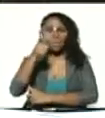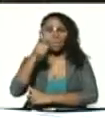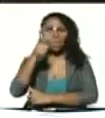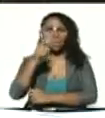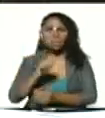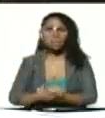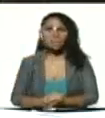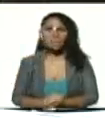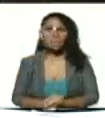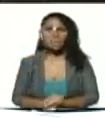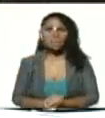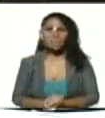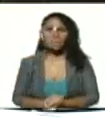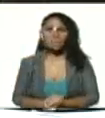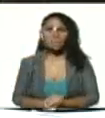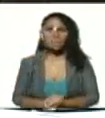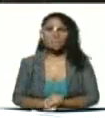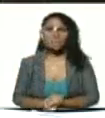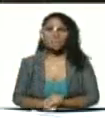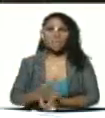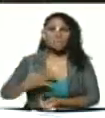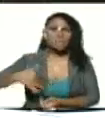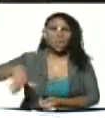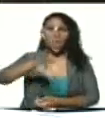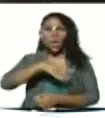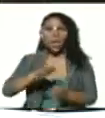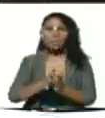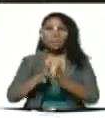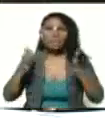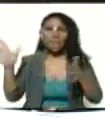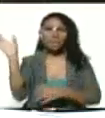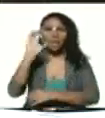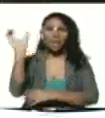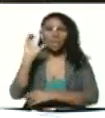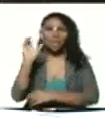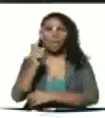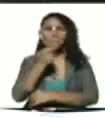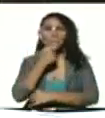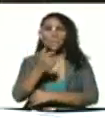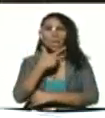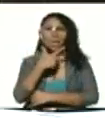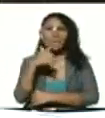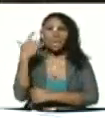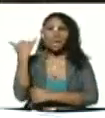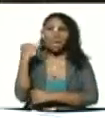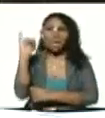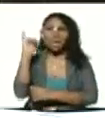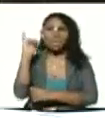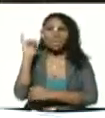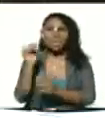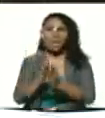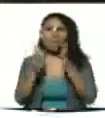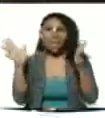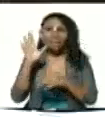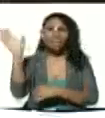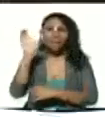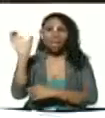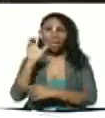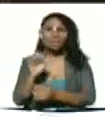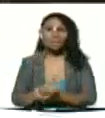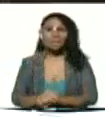en toda la gran Caracas que bella está la gran Caracas